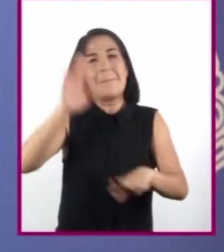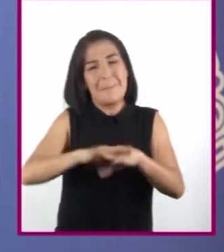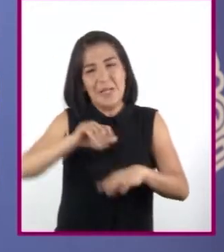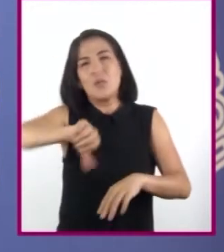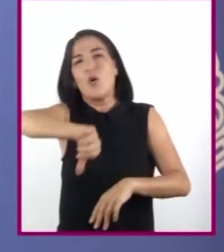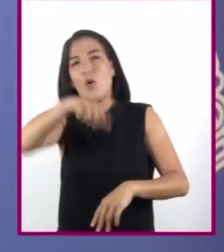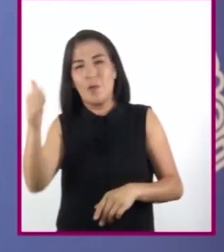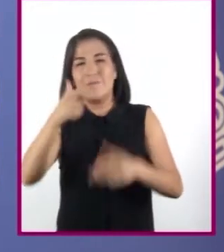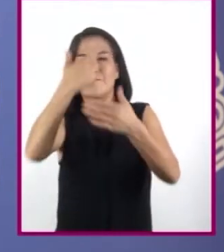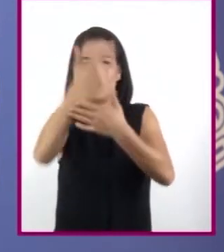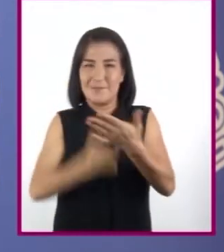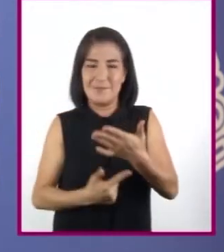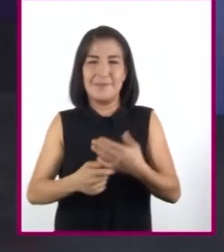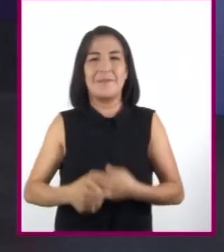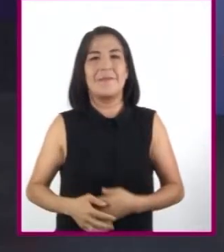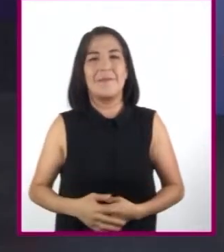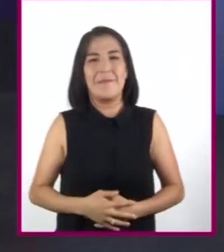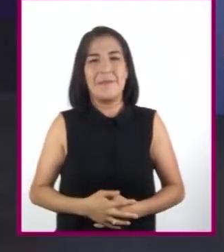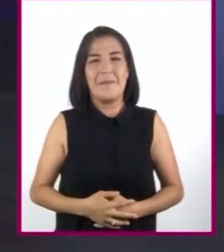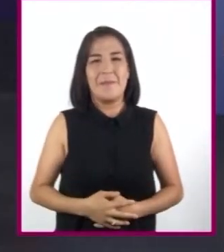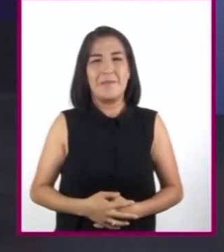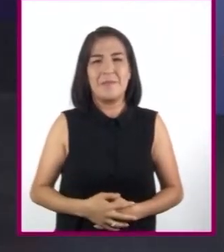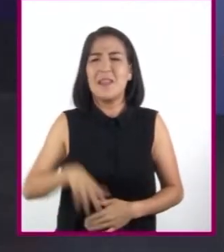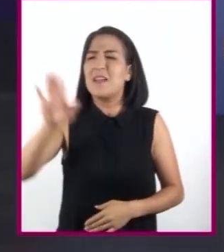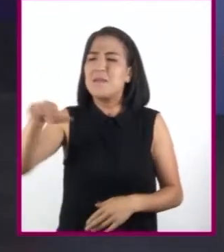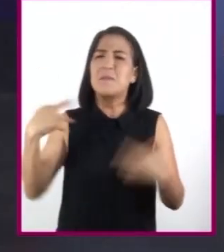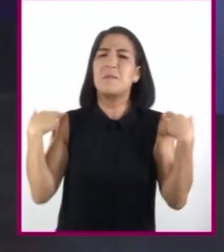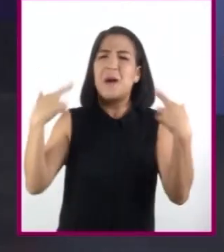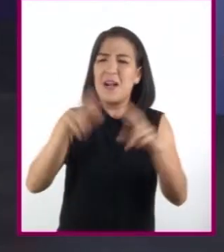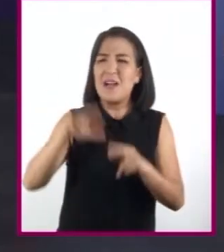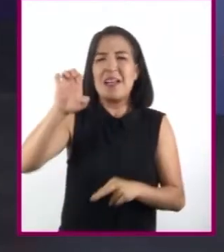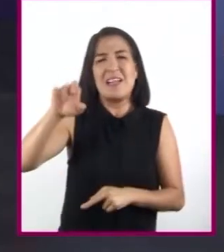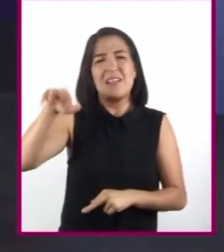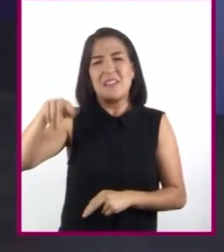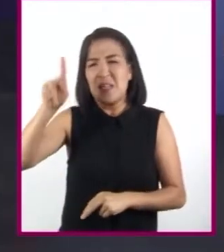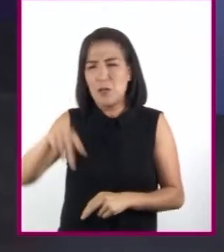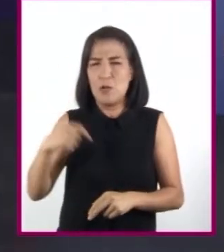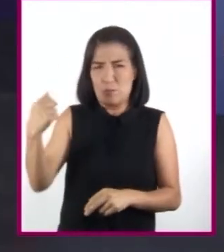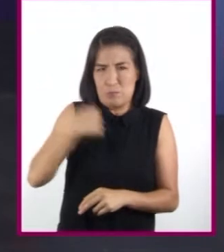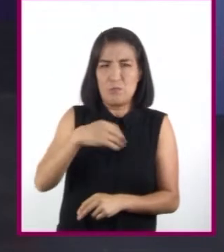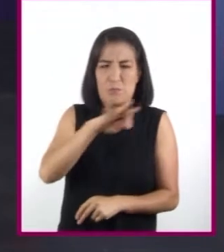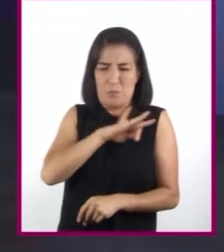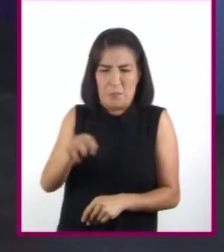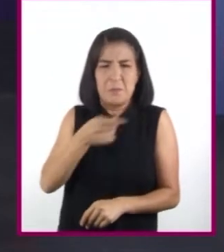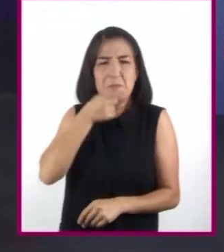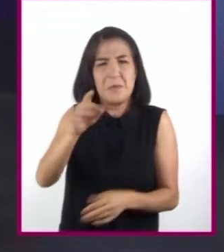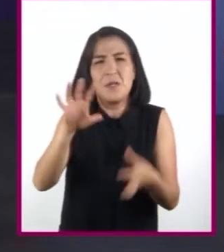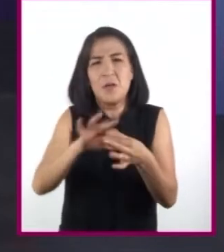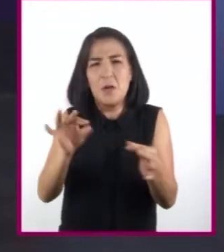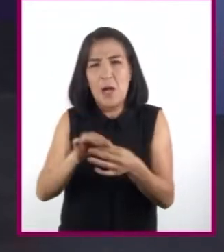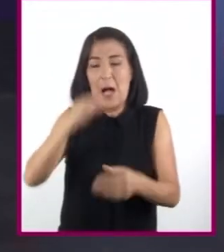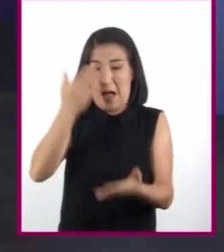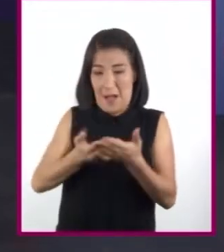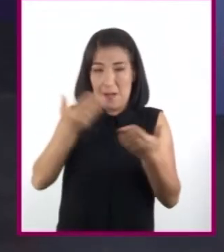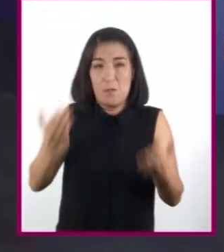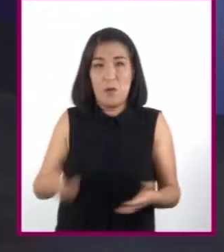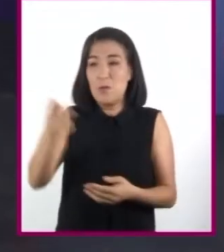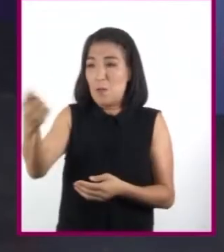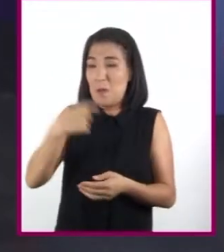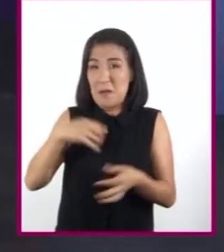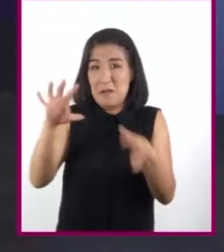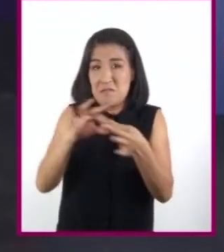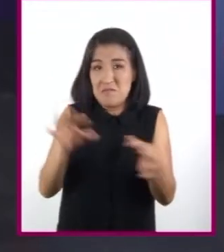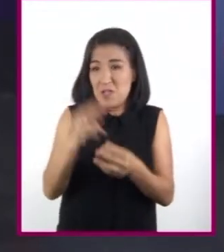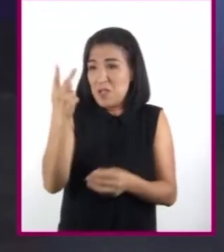parte de esta lista. Profesor Erick, entonces podemos decir que hasta ahora solamente nos ha compartido